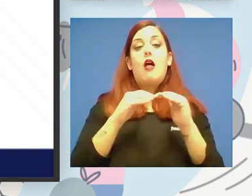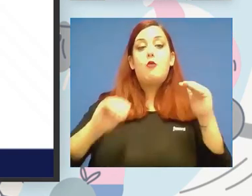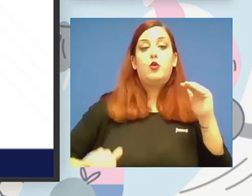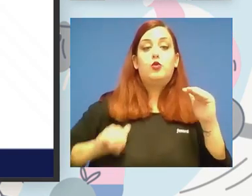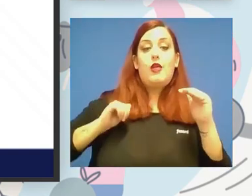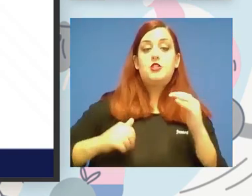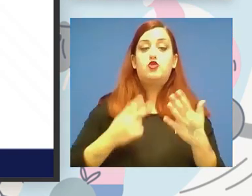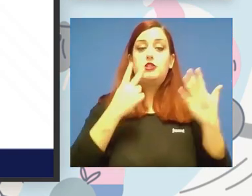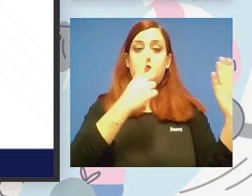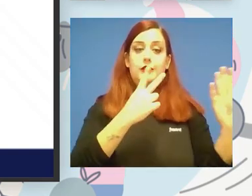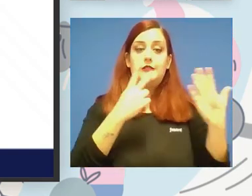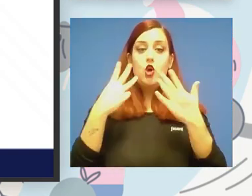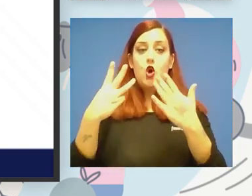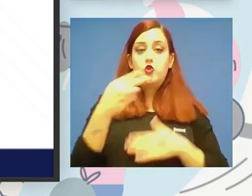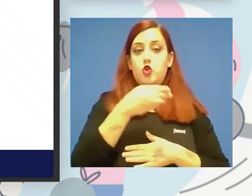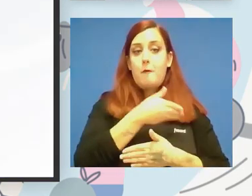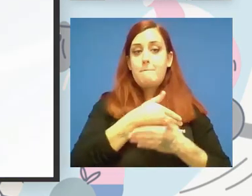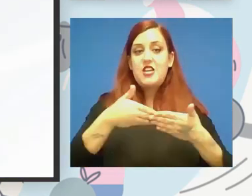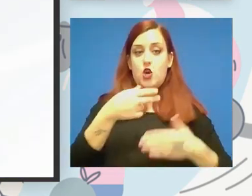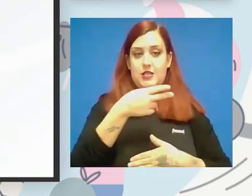78 millones de euros